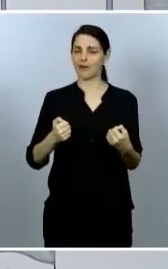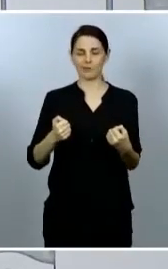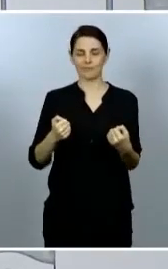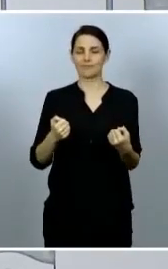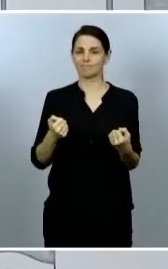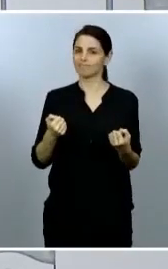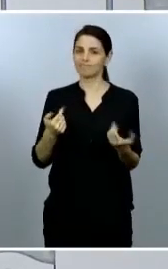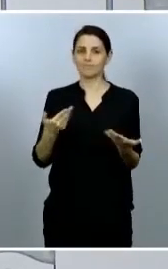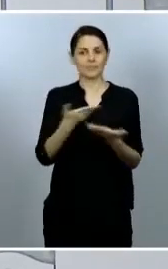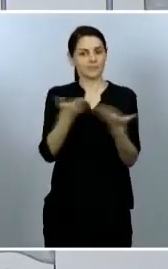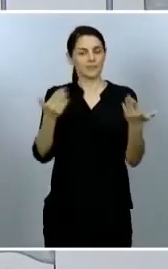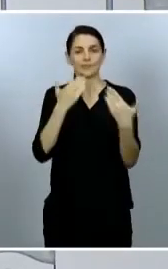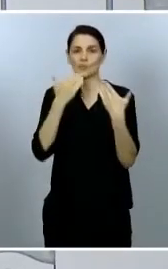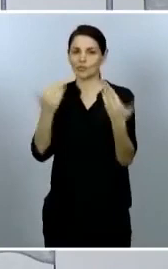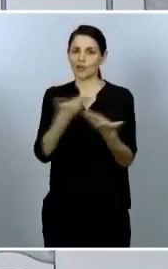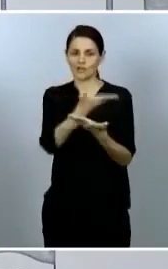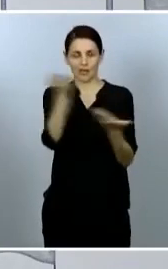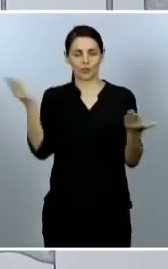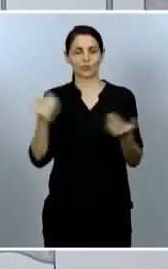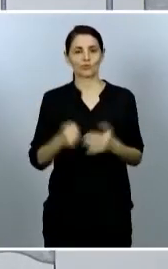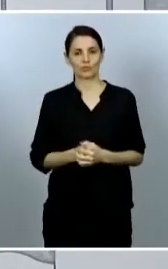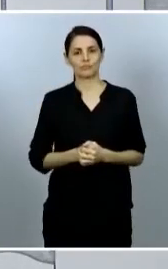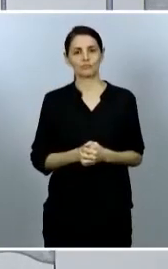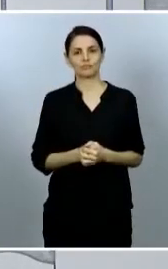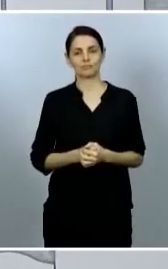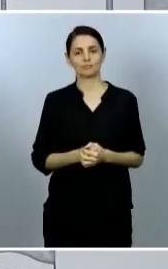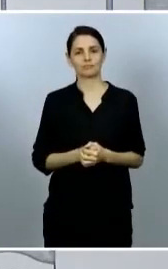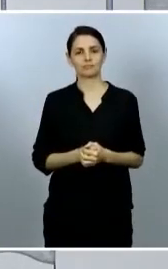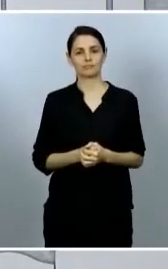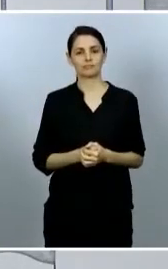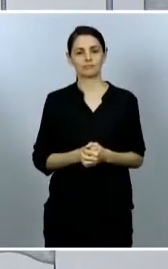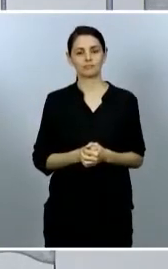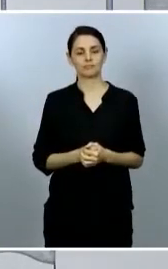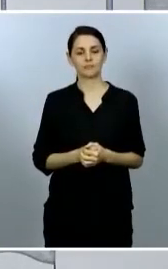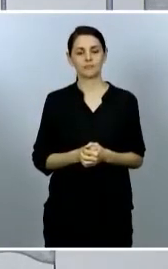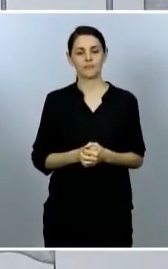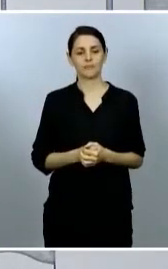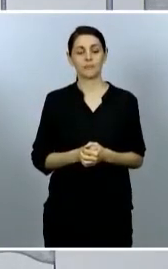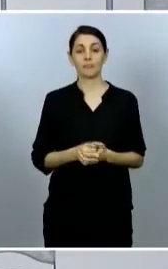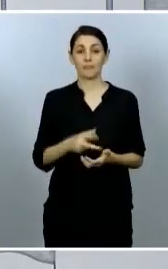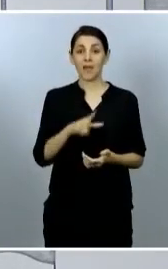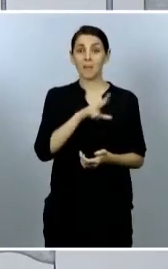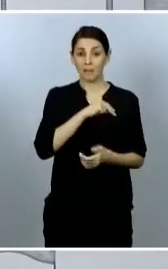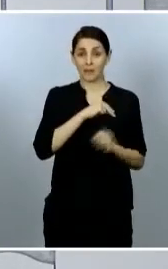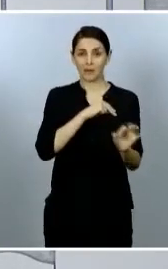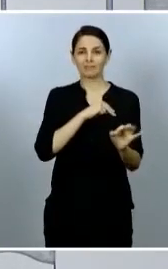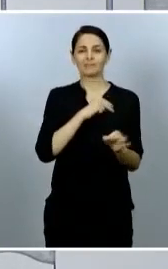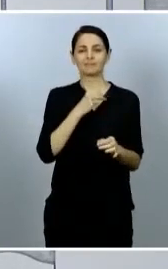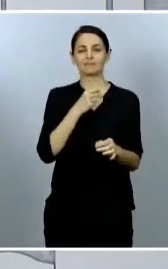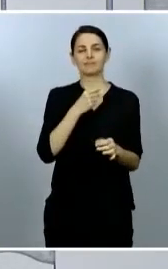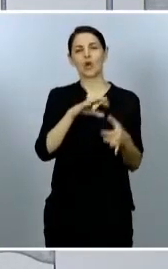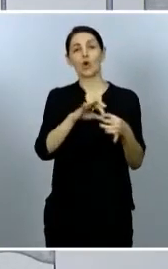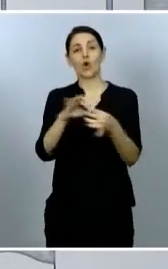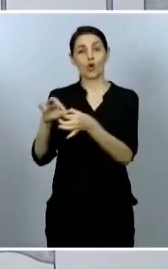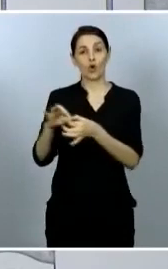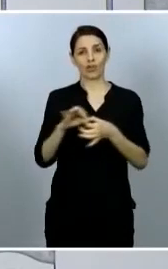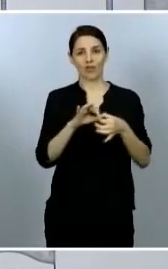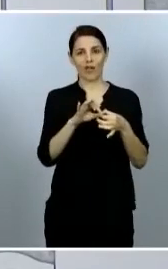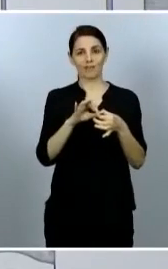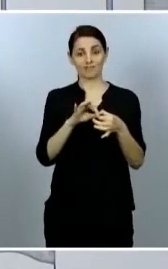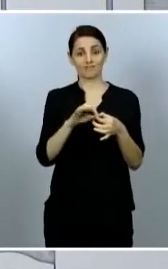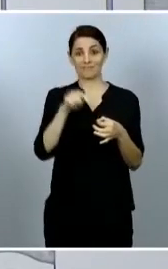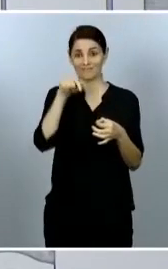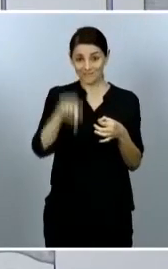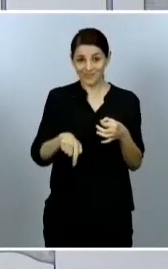ellas, muchas gracias. Una palabra a que lleva este premio, Concordia, que es la base sobre la que se cimentó nuestra democracia